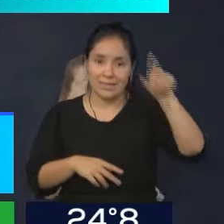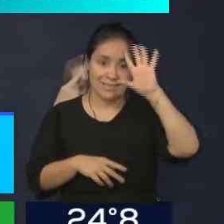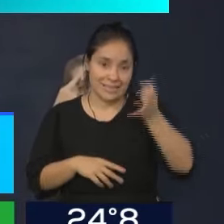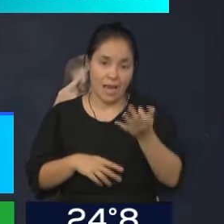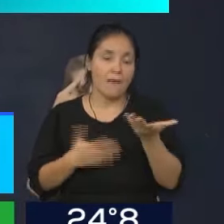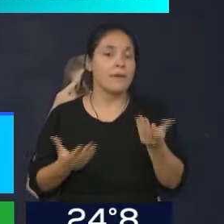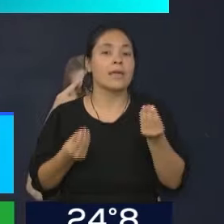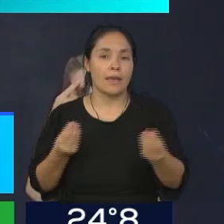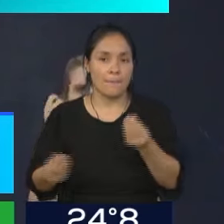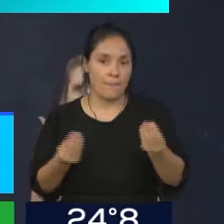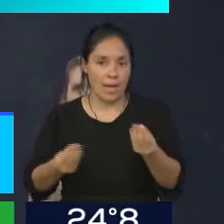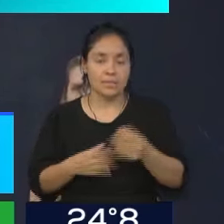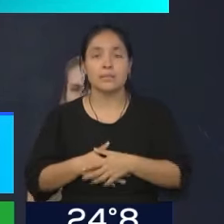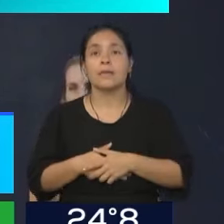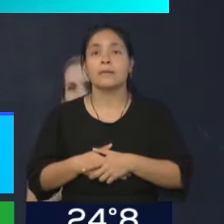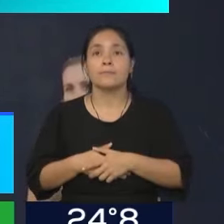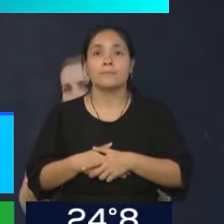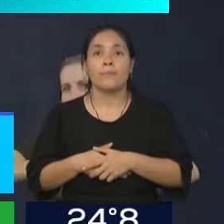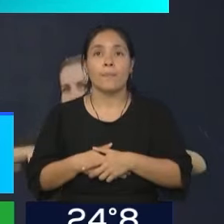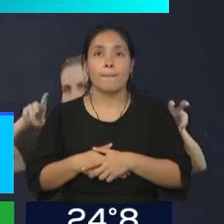que hay muchas cuestiones